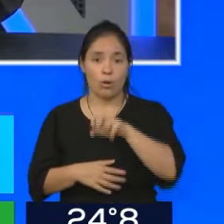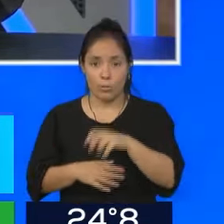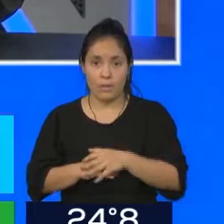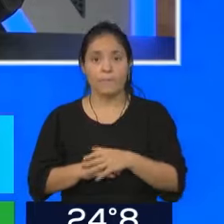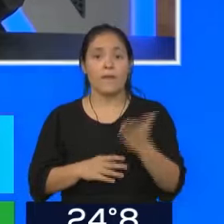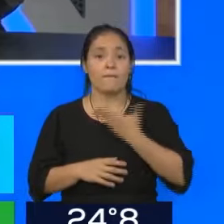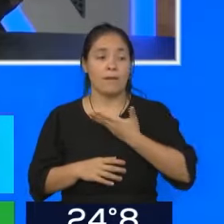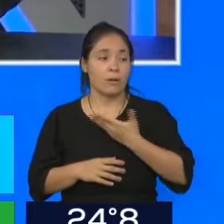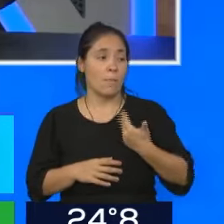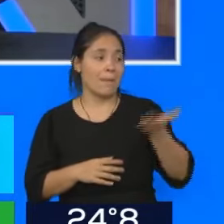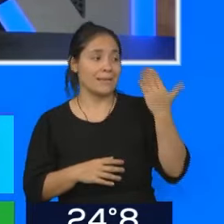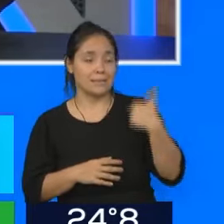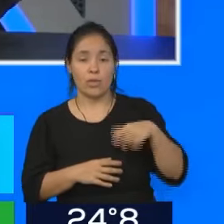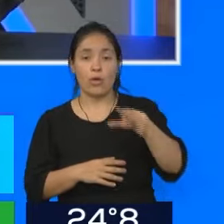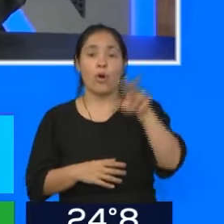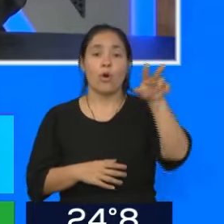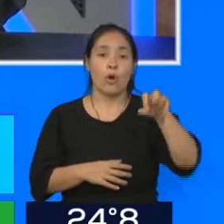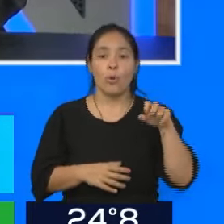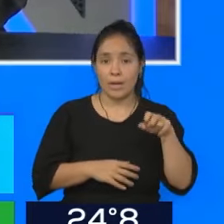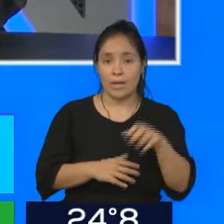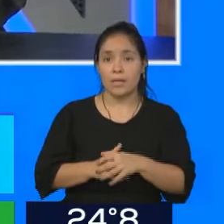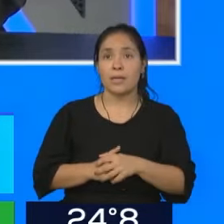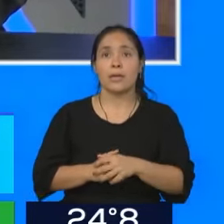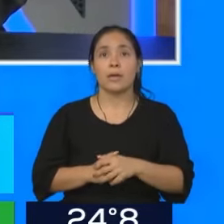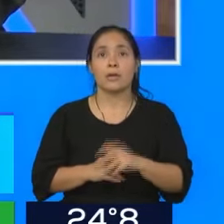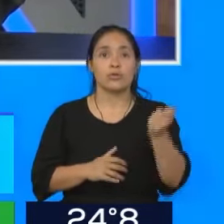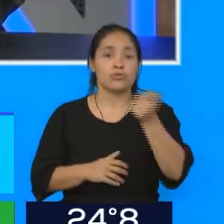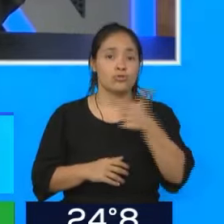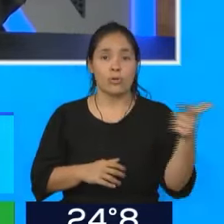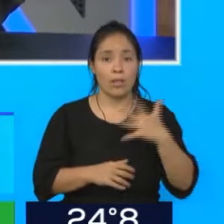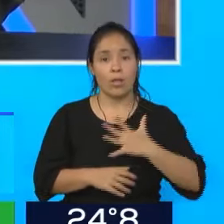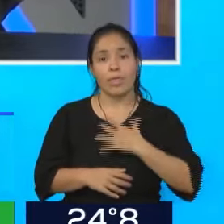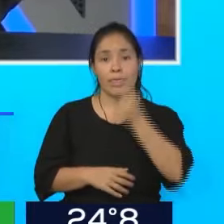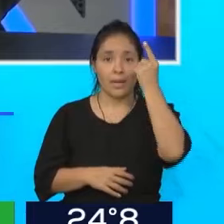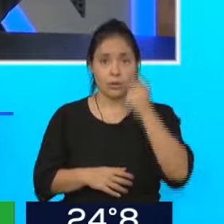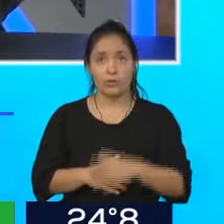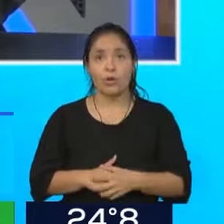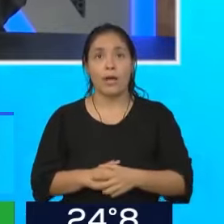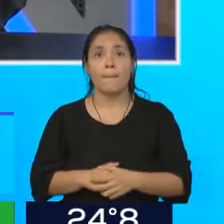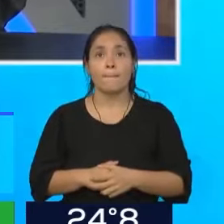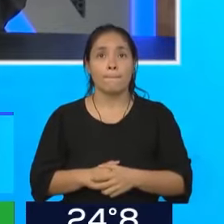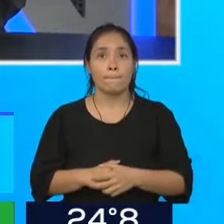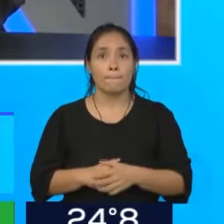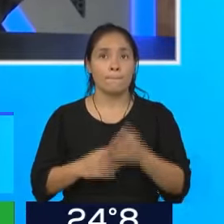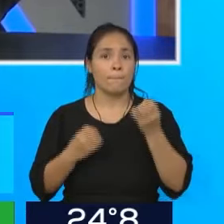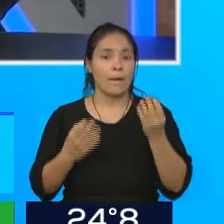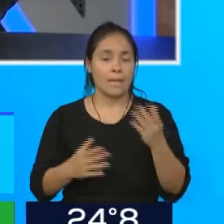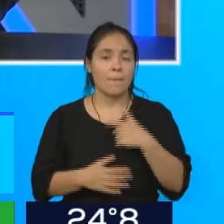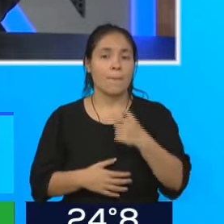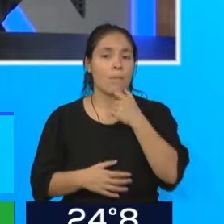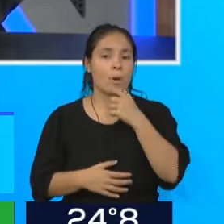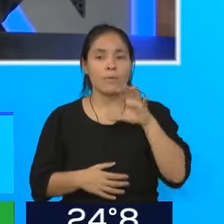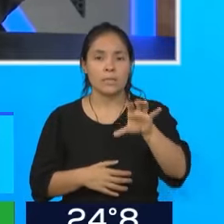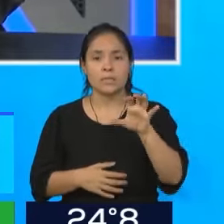febrero pasado que cobraría el sueldo de directora para no poner a la provincia en un